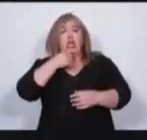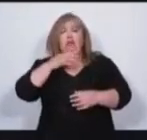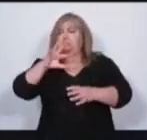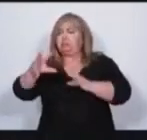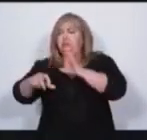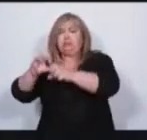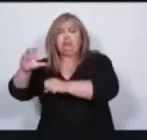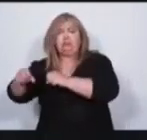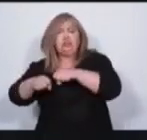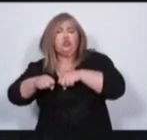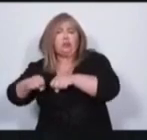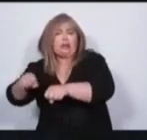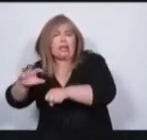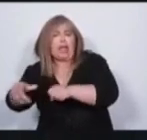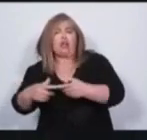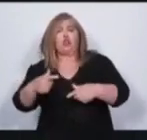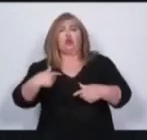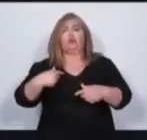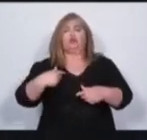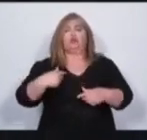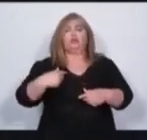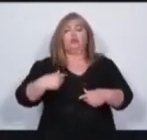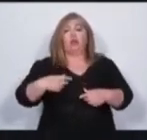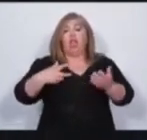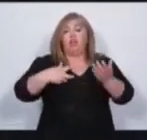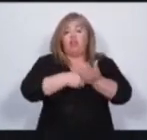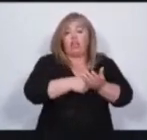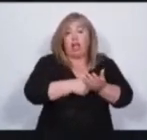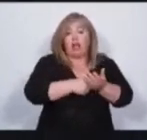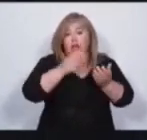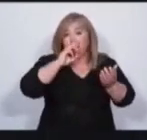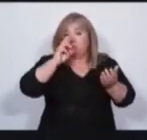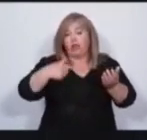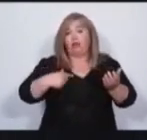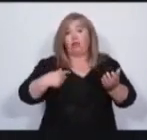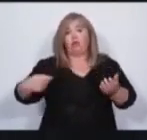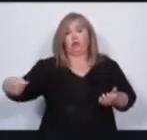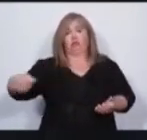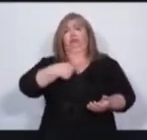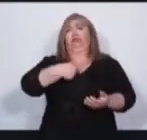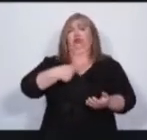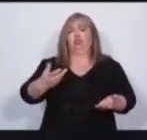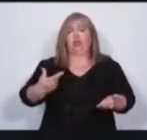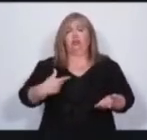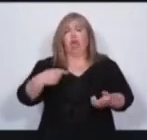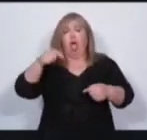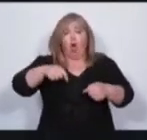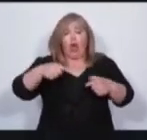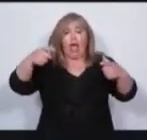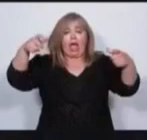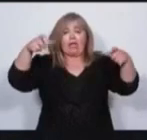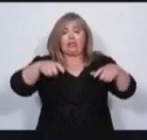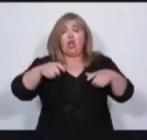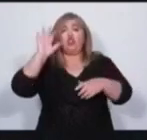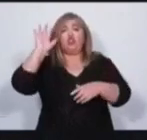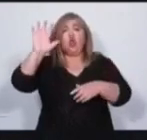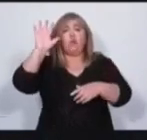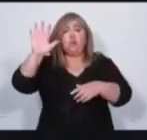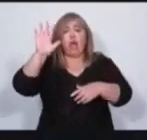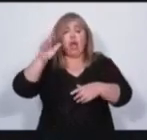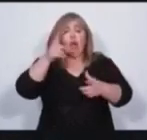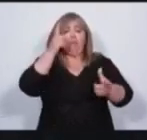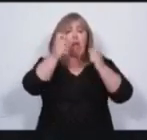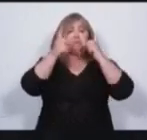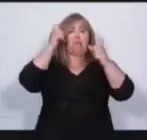a una fiscal en plena audiencia pública. Ahora acaba de suceder un tiroteo en la cancha de Godicruz. El incendio de la